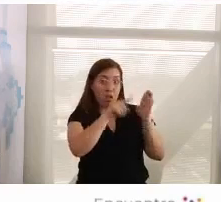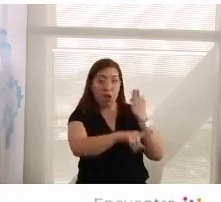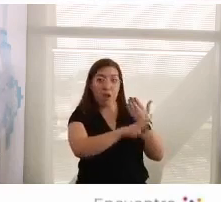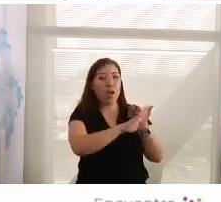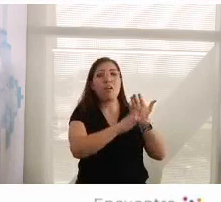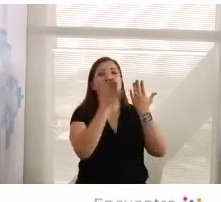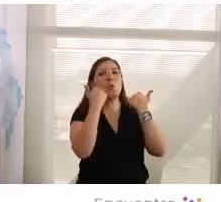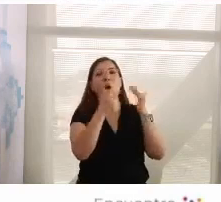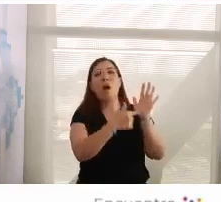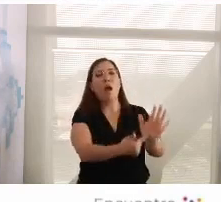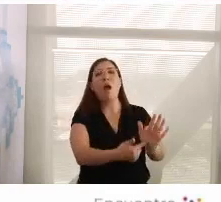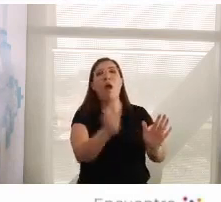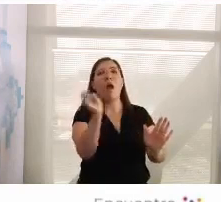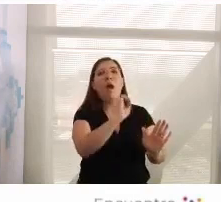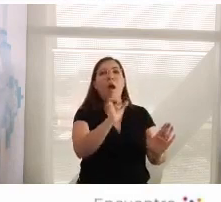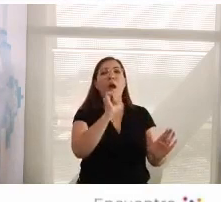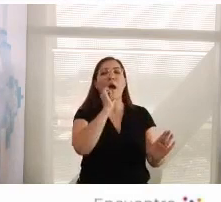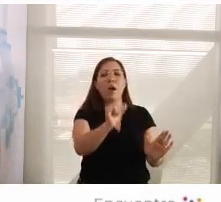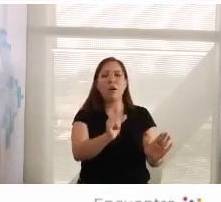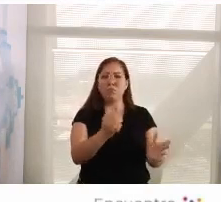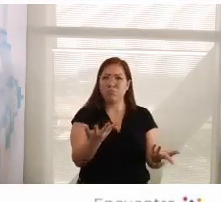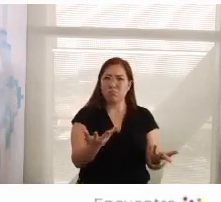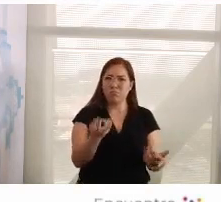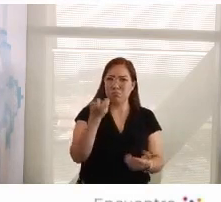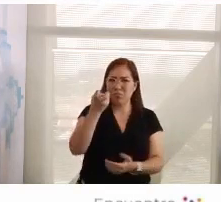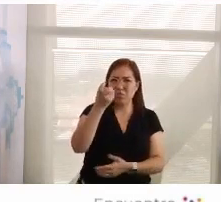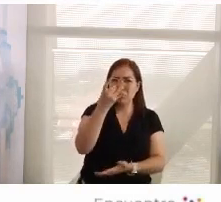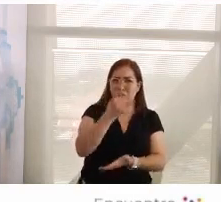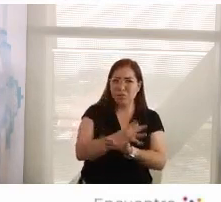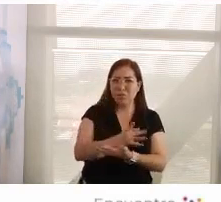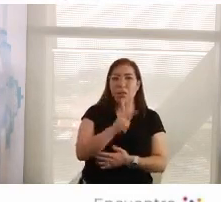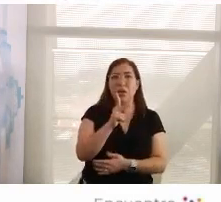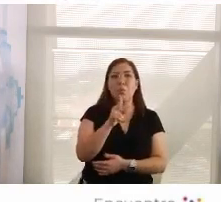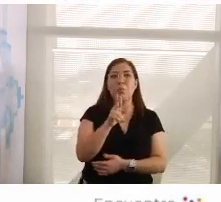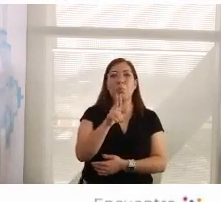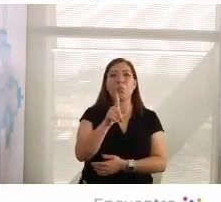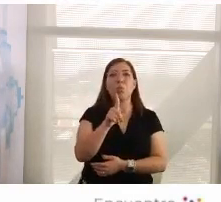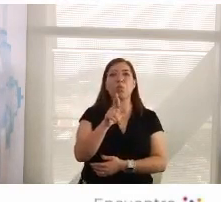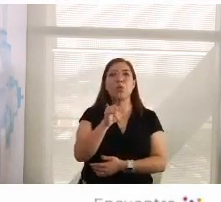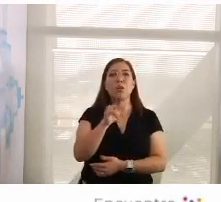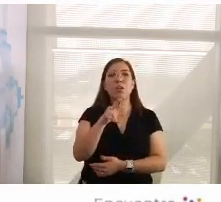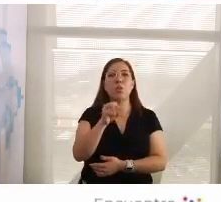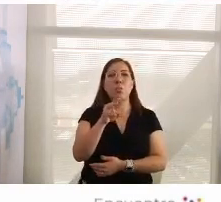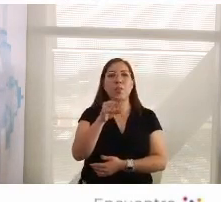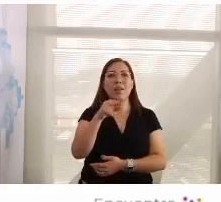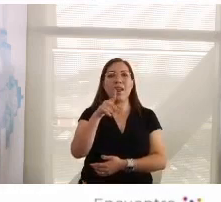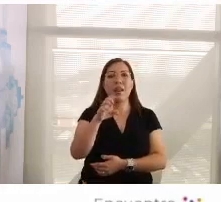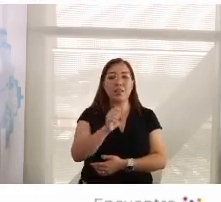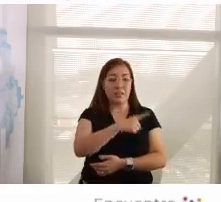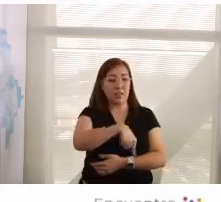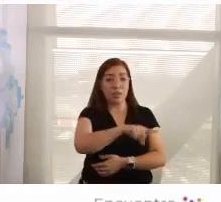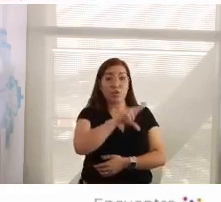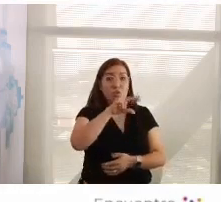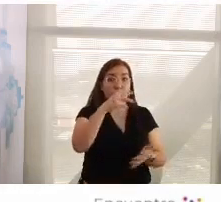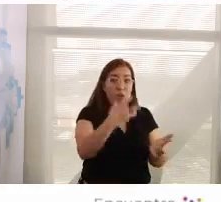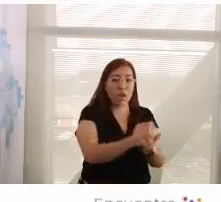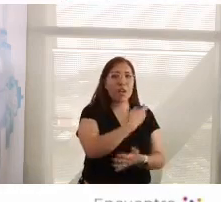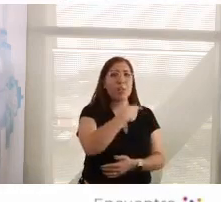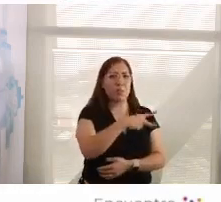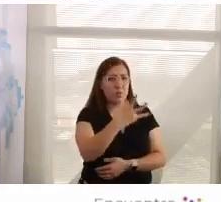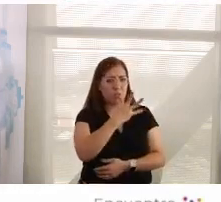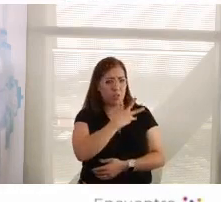reflejada en el Congreso. Para eso sirven los plurinominales, para que los que no ganan pero tienen el 30, el